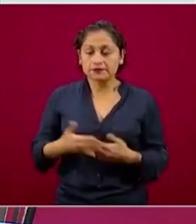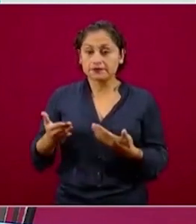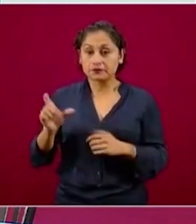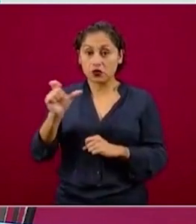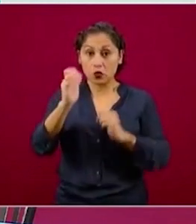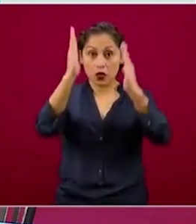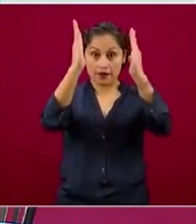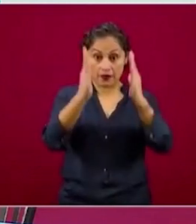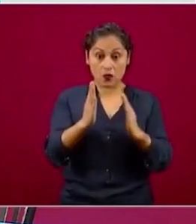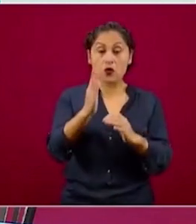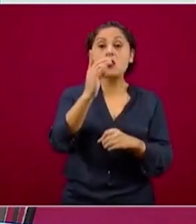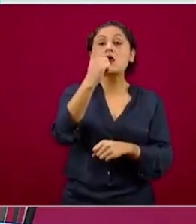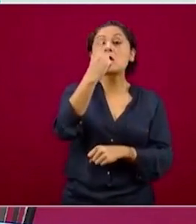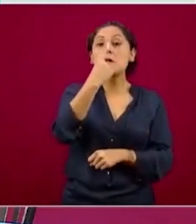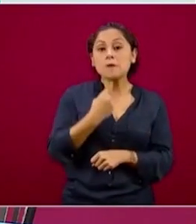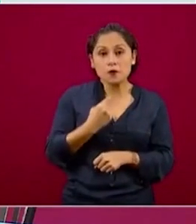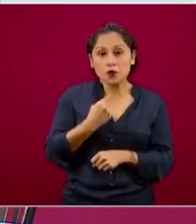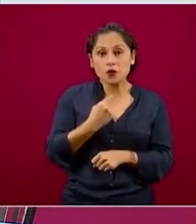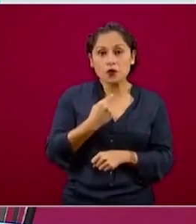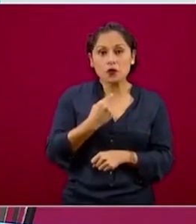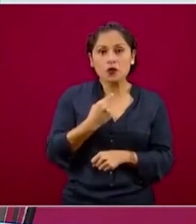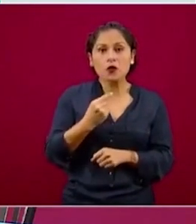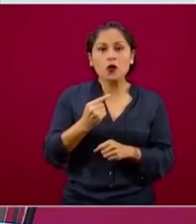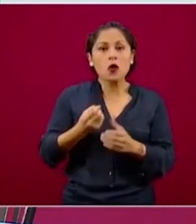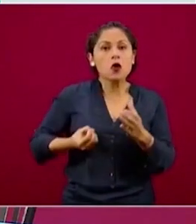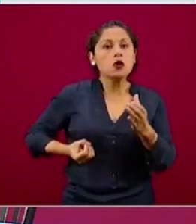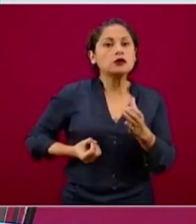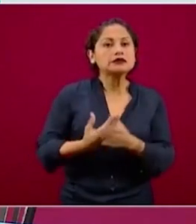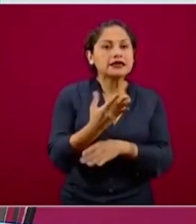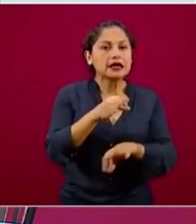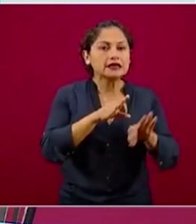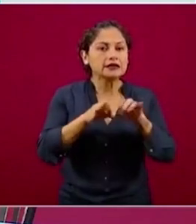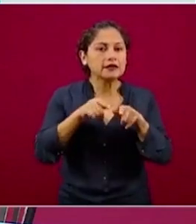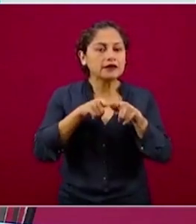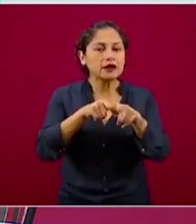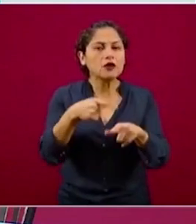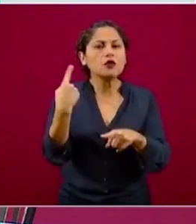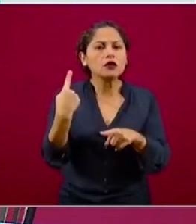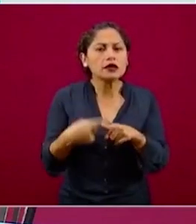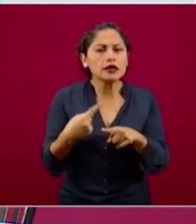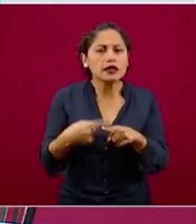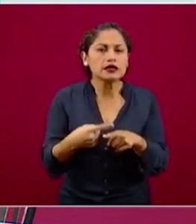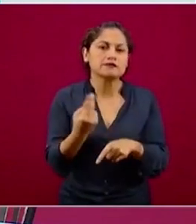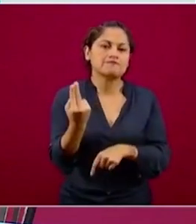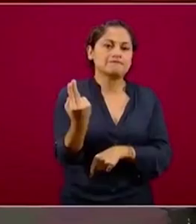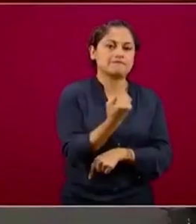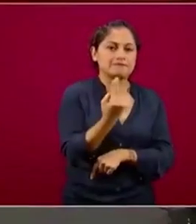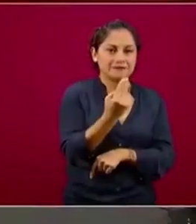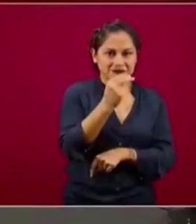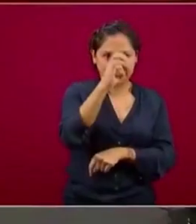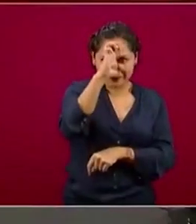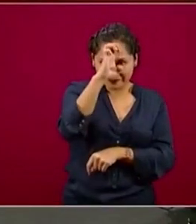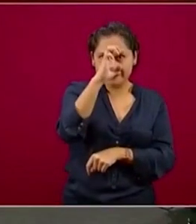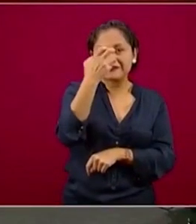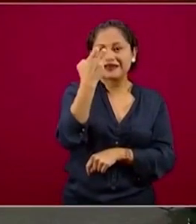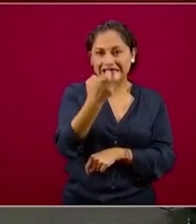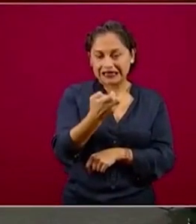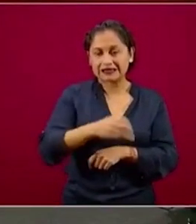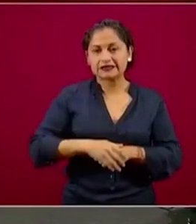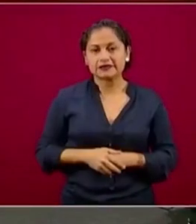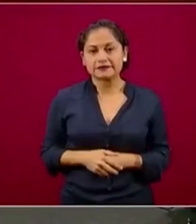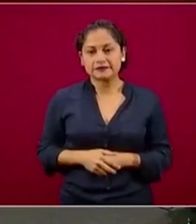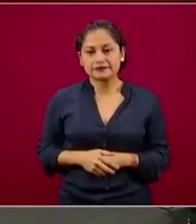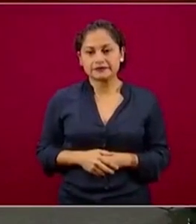sólo las esenciales, sólo las esenciales. Y vamos a incorporar, como lo dijimos esta mañana,